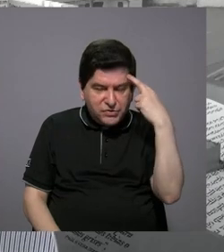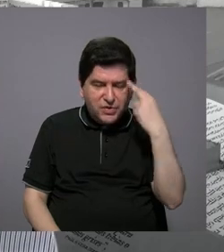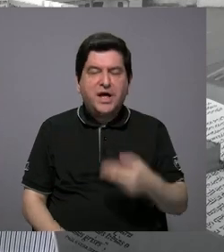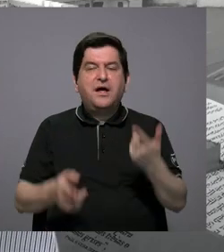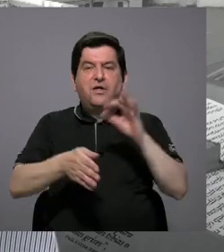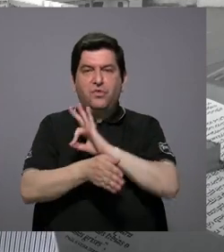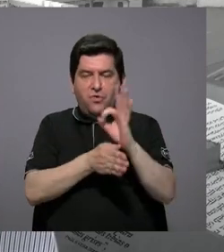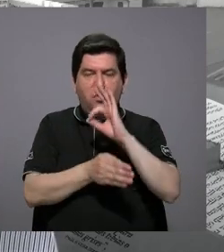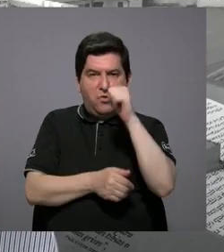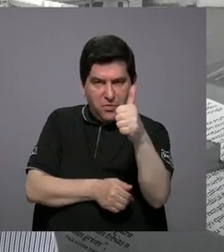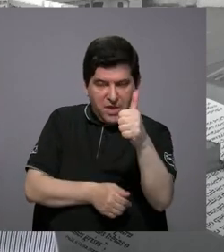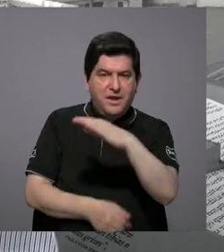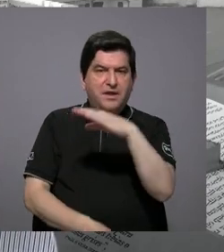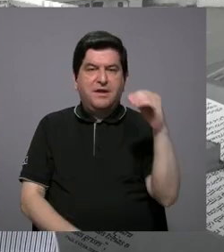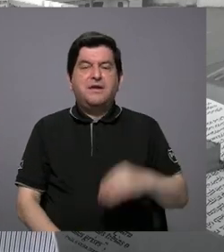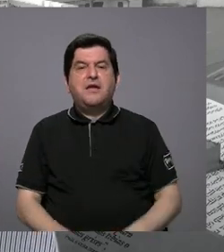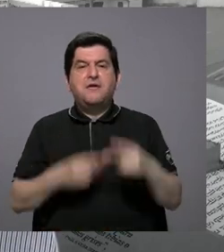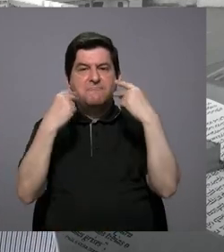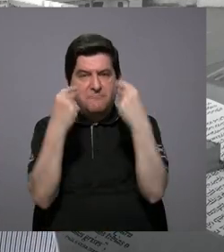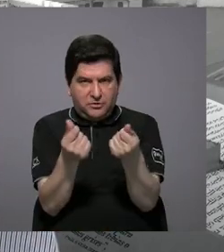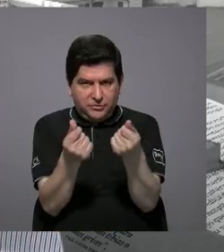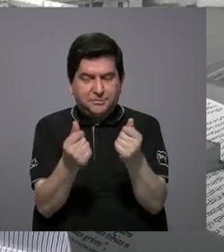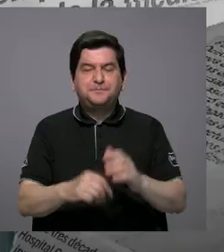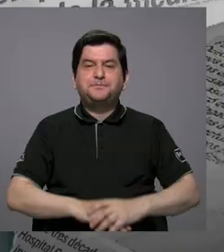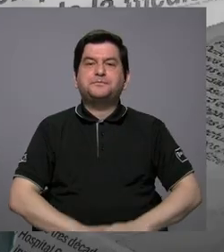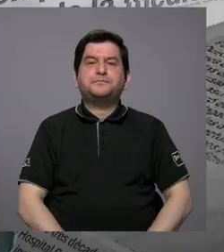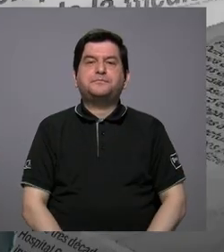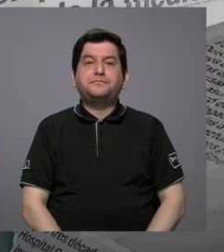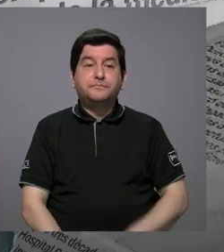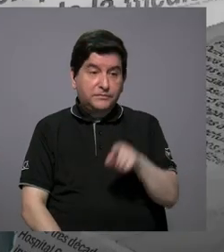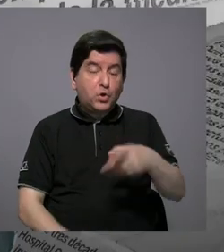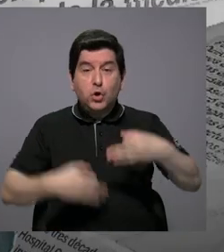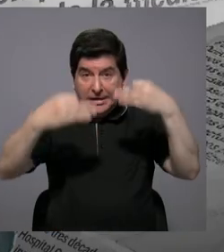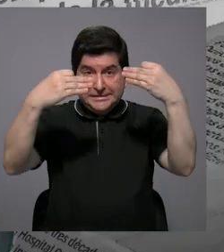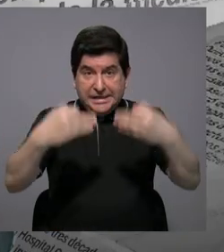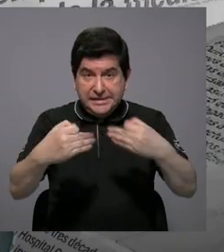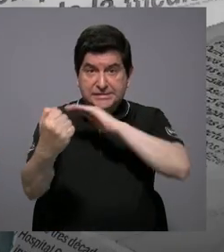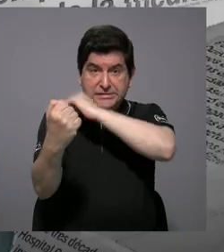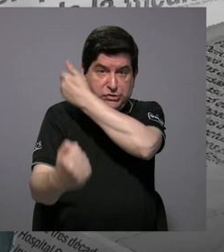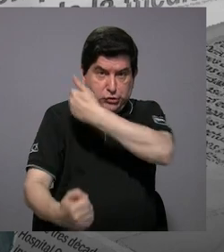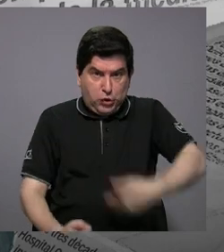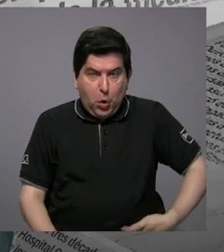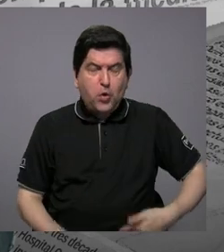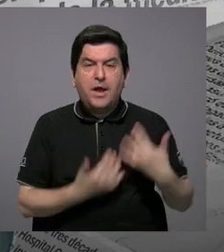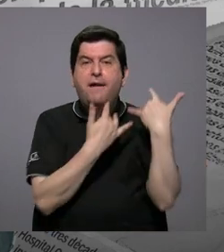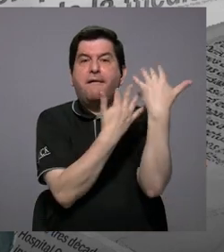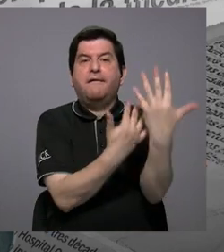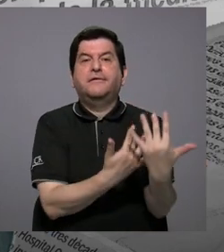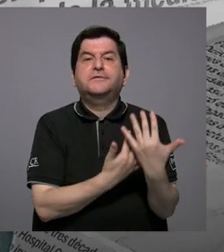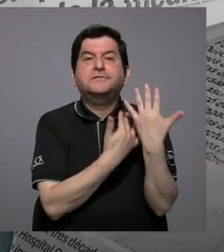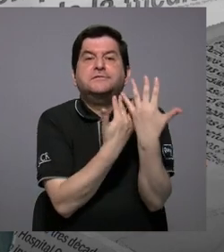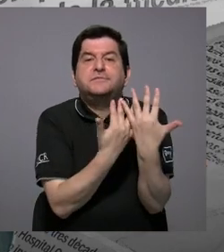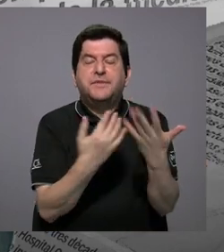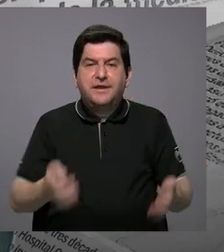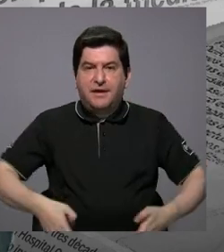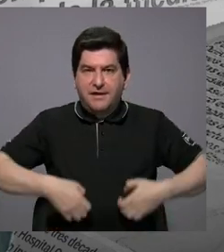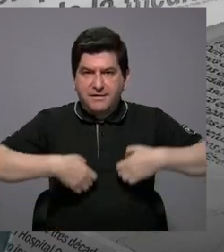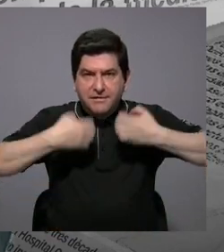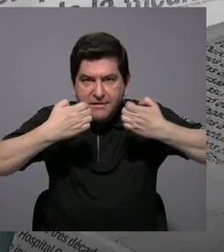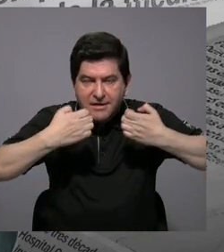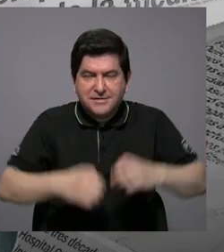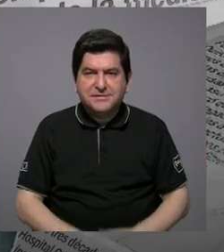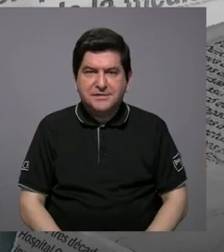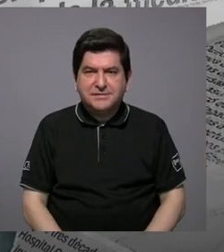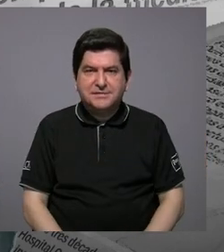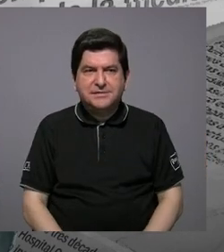más efectivo y mucho más expedito. O sea, que con ese decreto, ¿ustedes esperarían que haya más bien